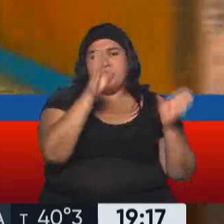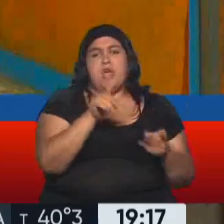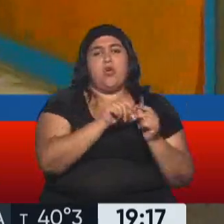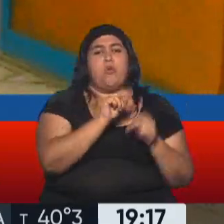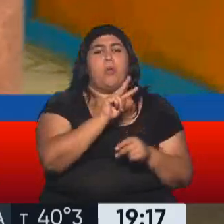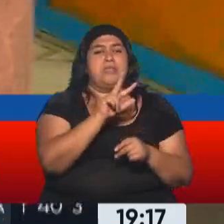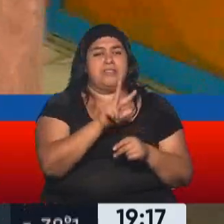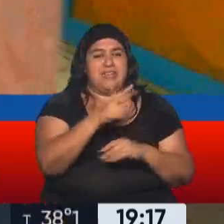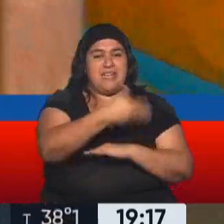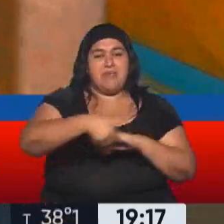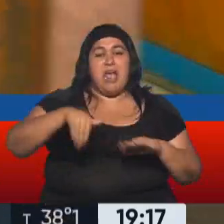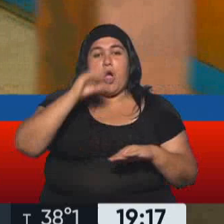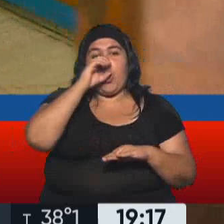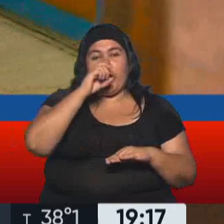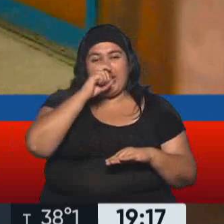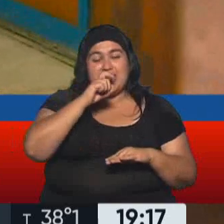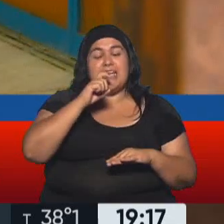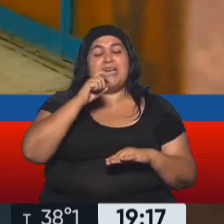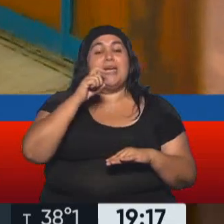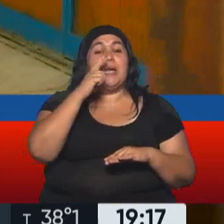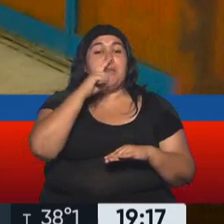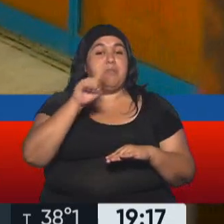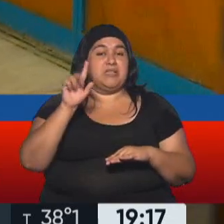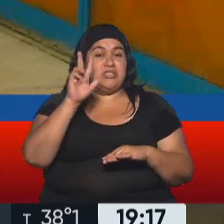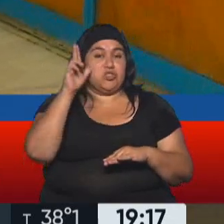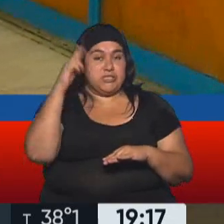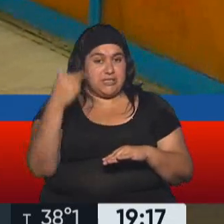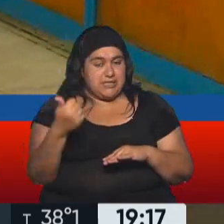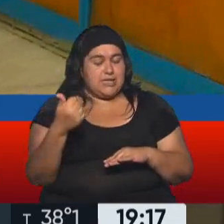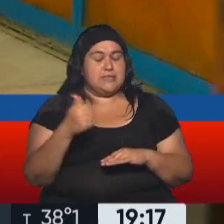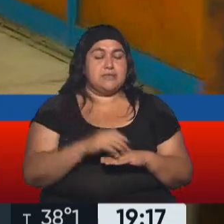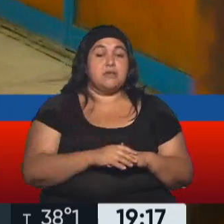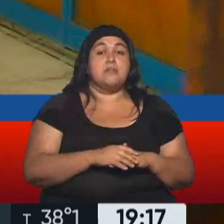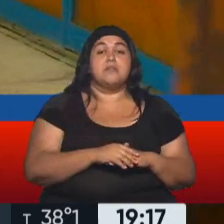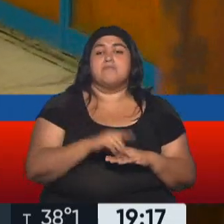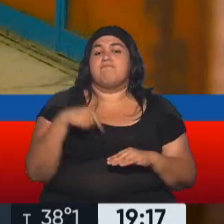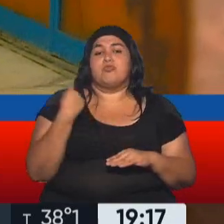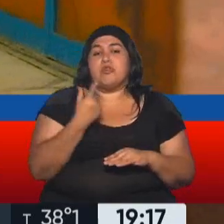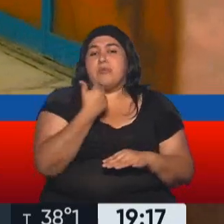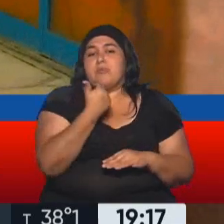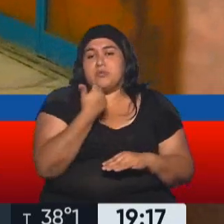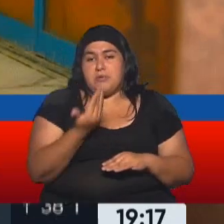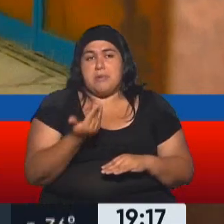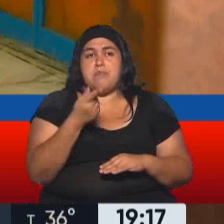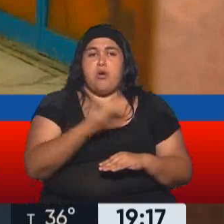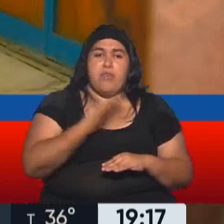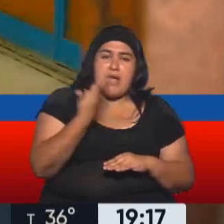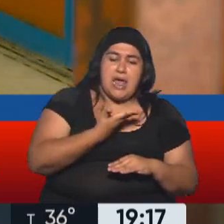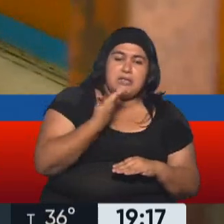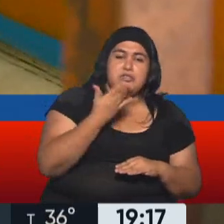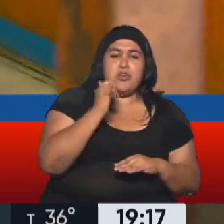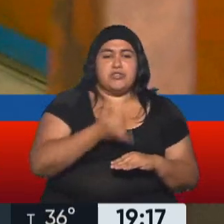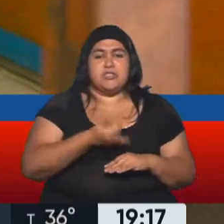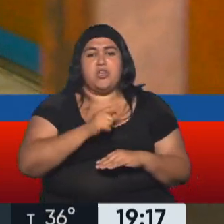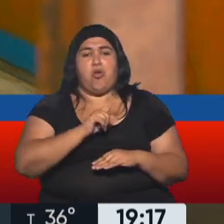Avenida Corrientes 1386, de la capital federal. Ignoramos si está prestando declaración. No